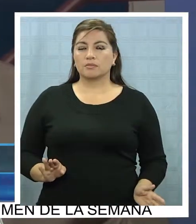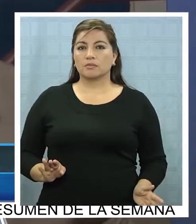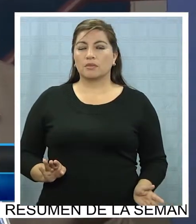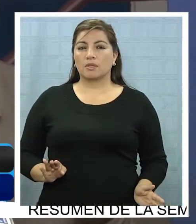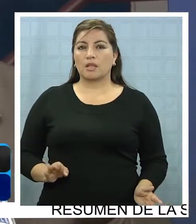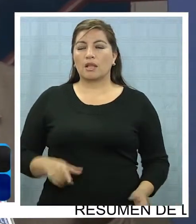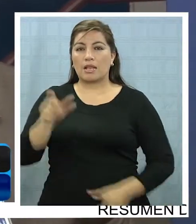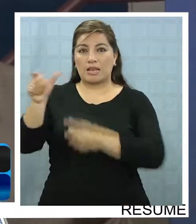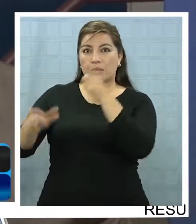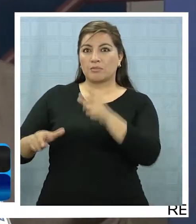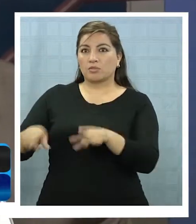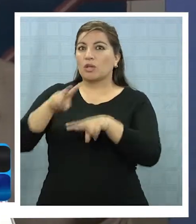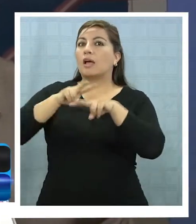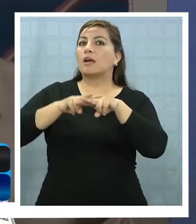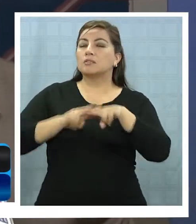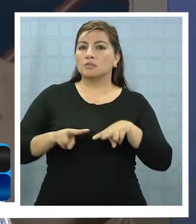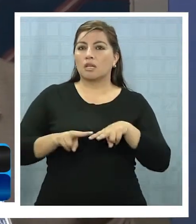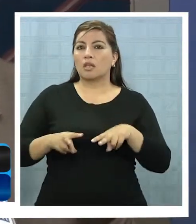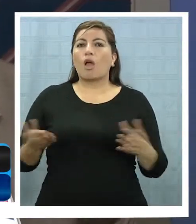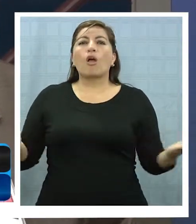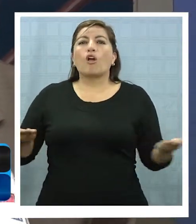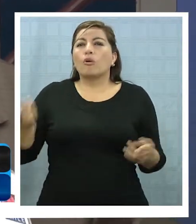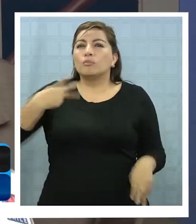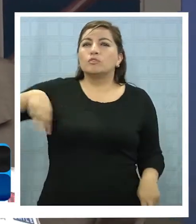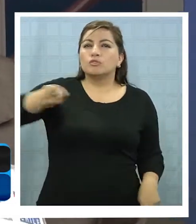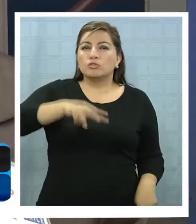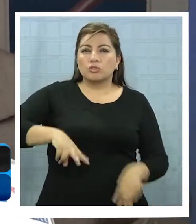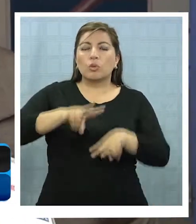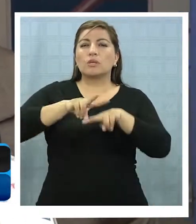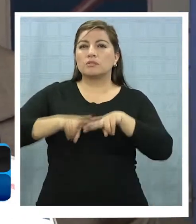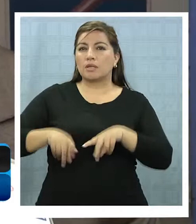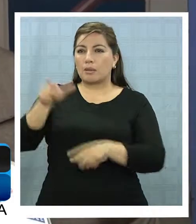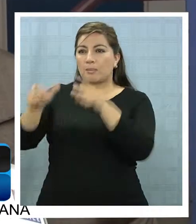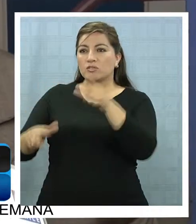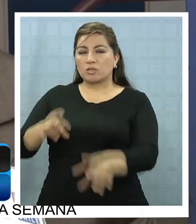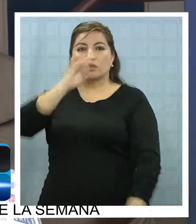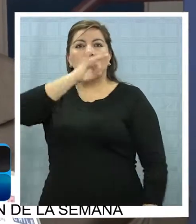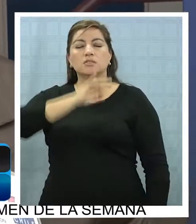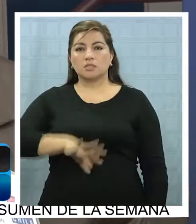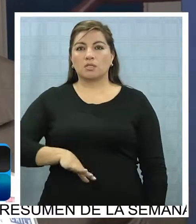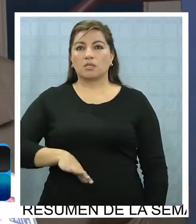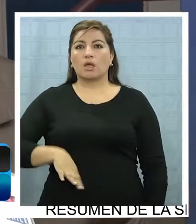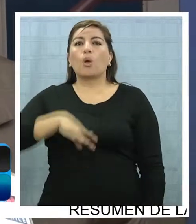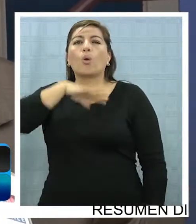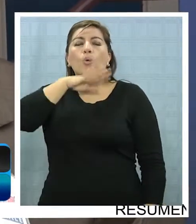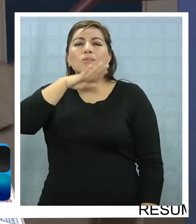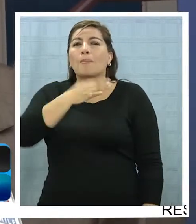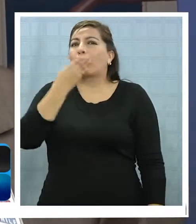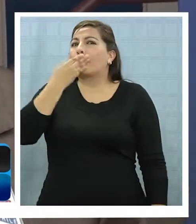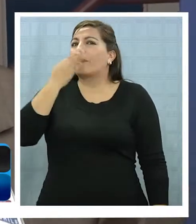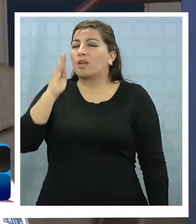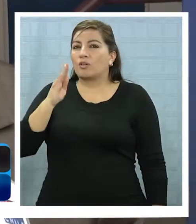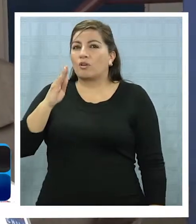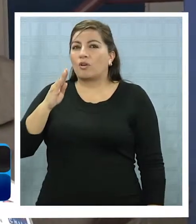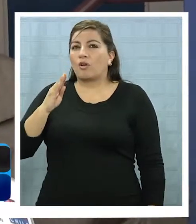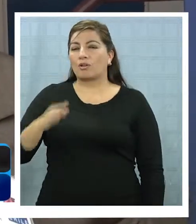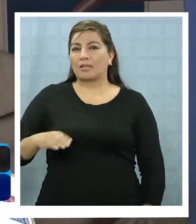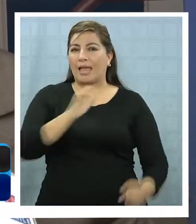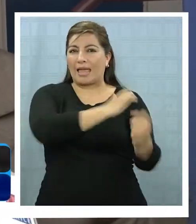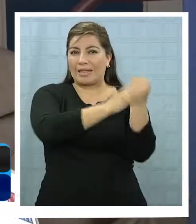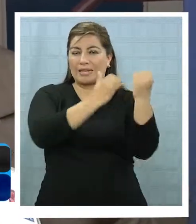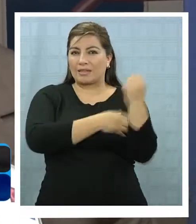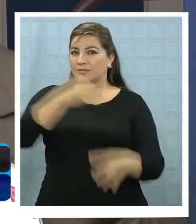eficiencia energética. Es cómo somos capaces como país de usar mejor la energía eléctrica.